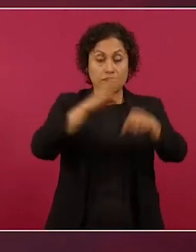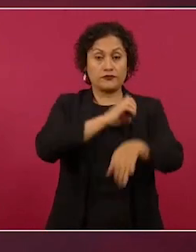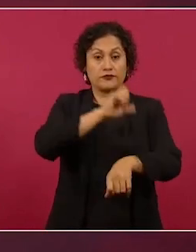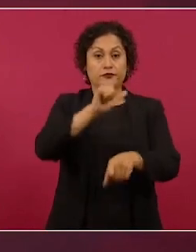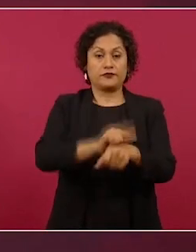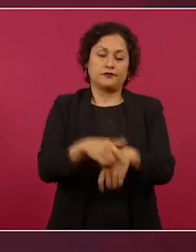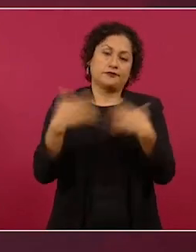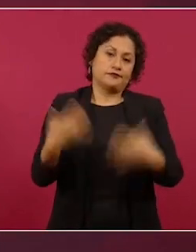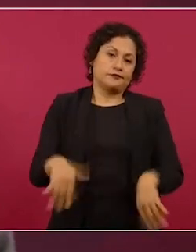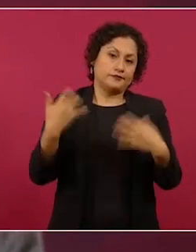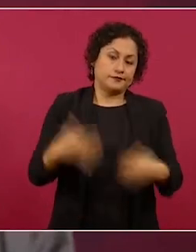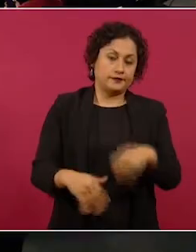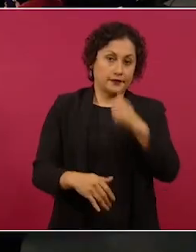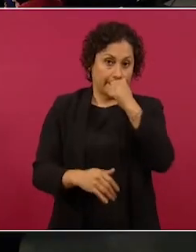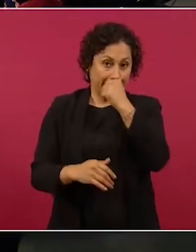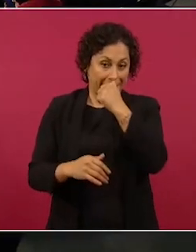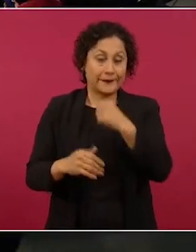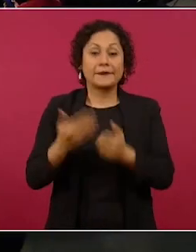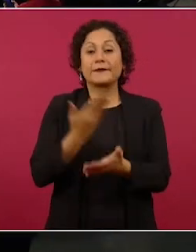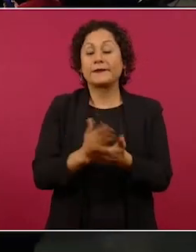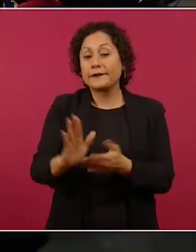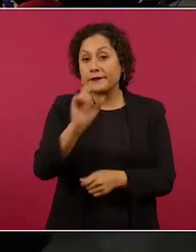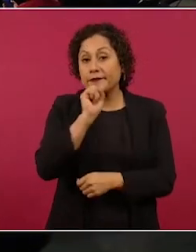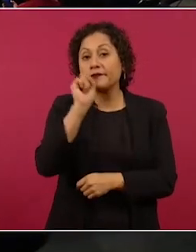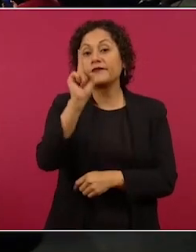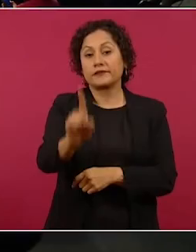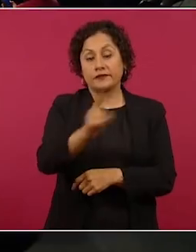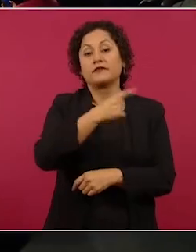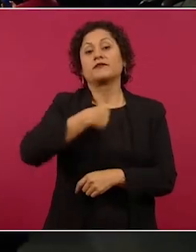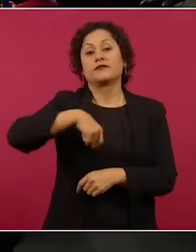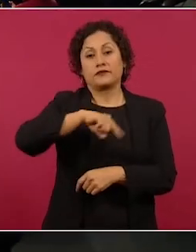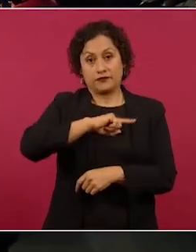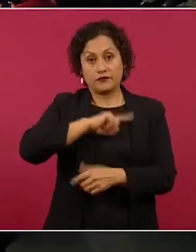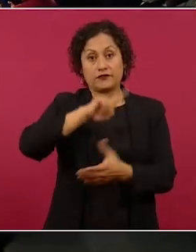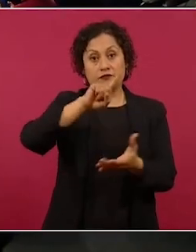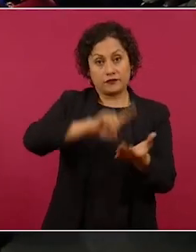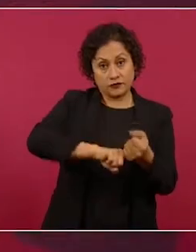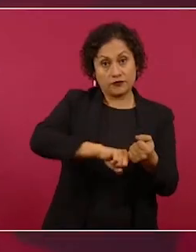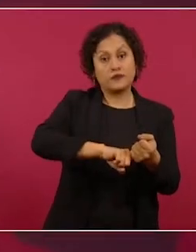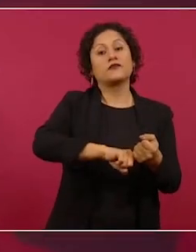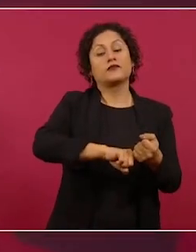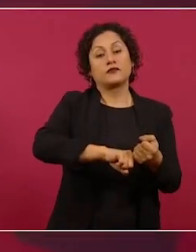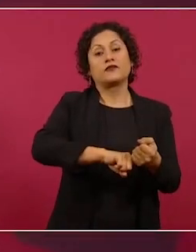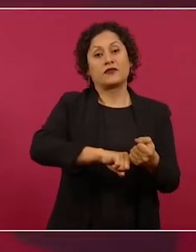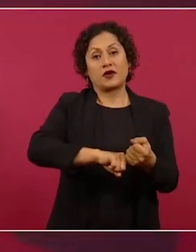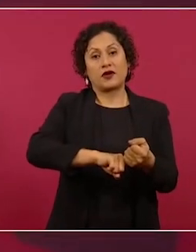y estamos basificando. Tenían 80 mil